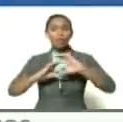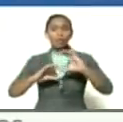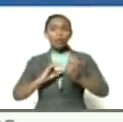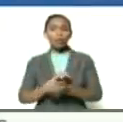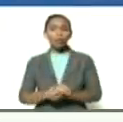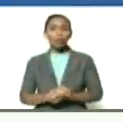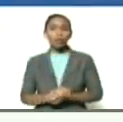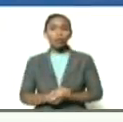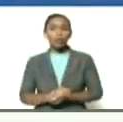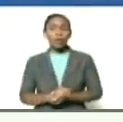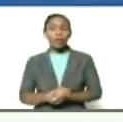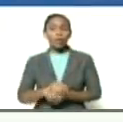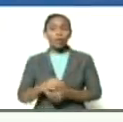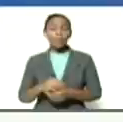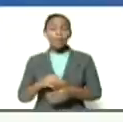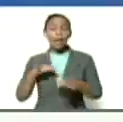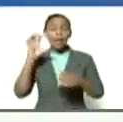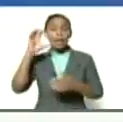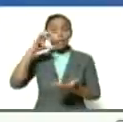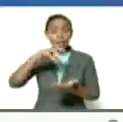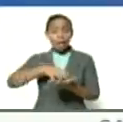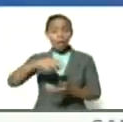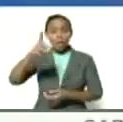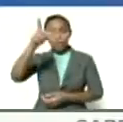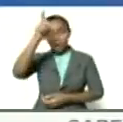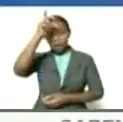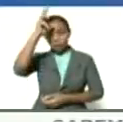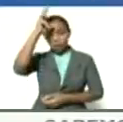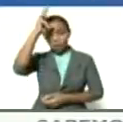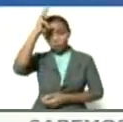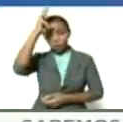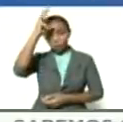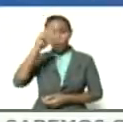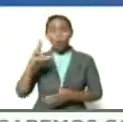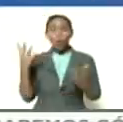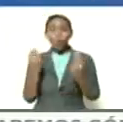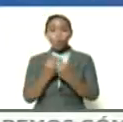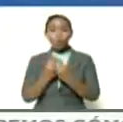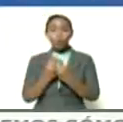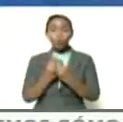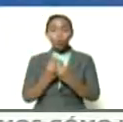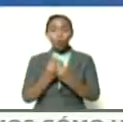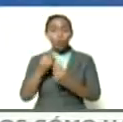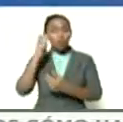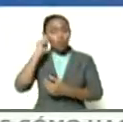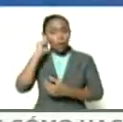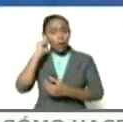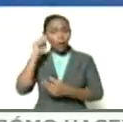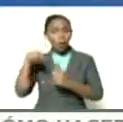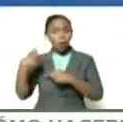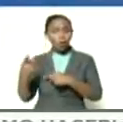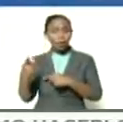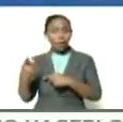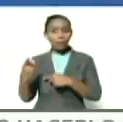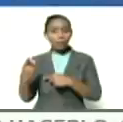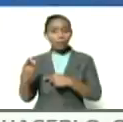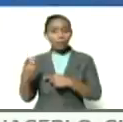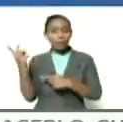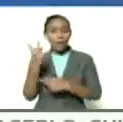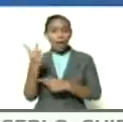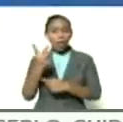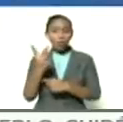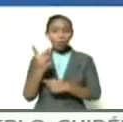del estado Falcón junto a Doris Briceño Amarilis